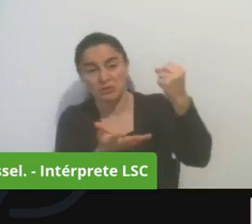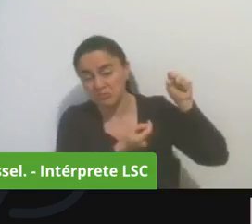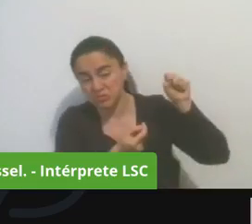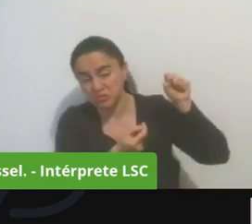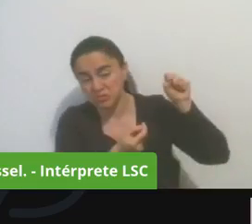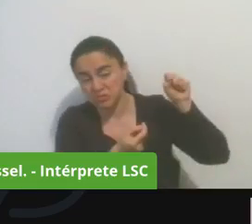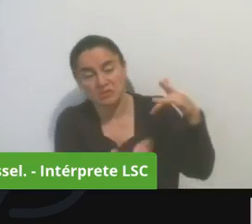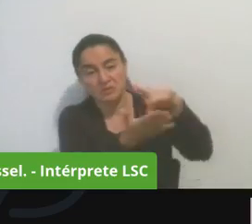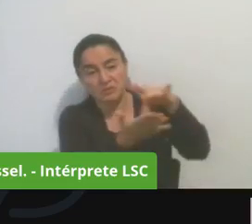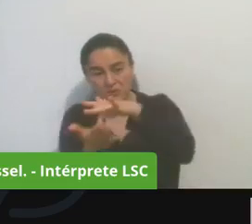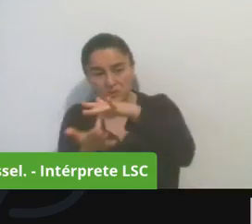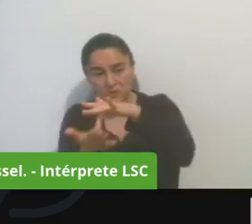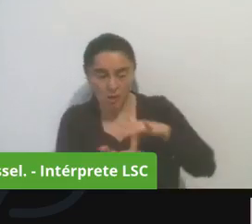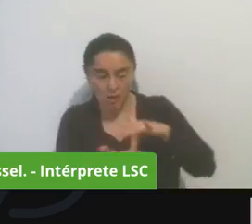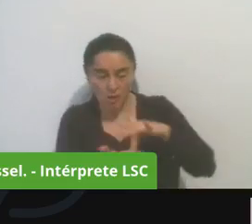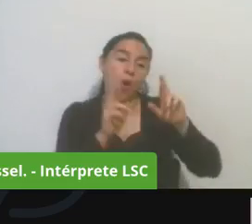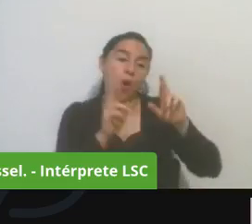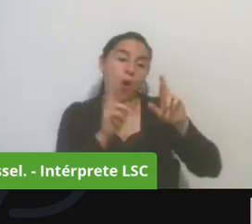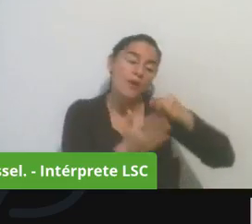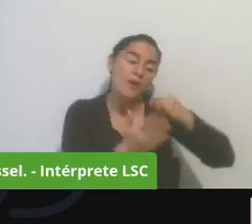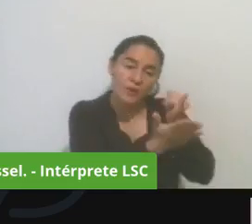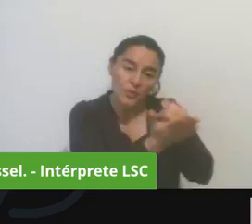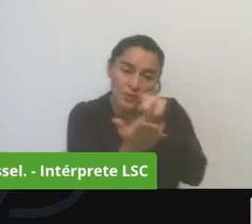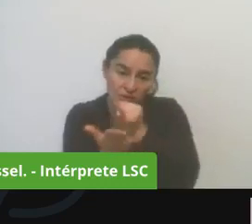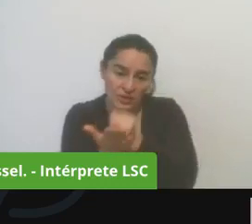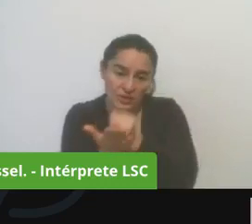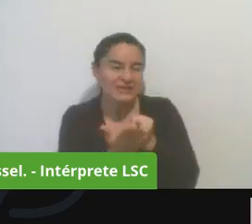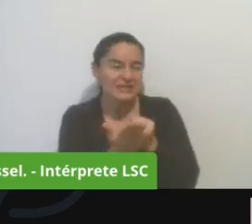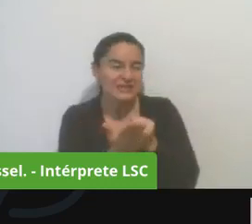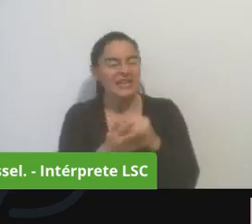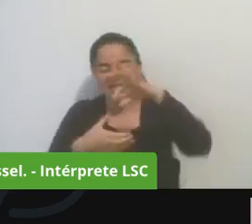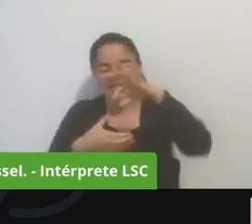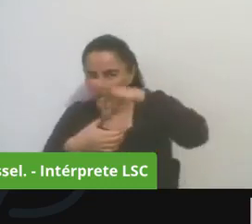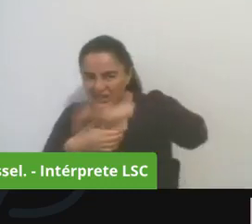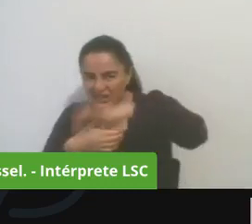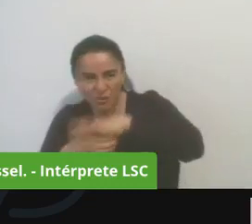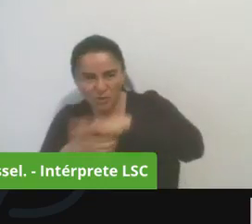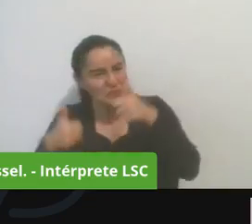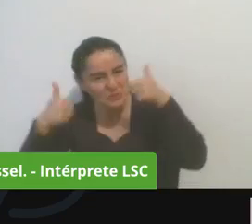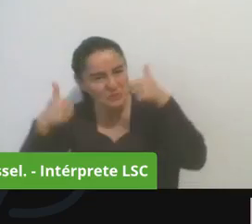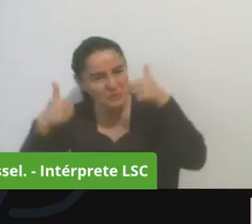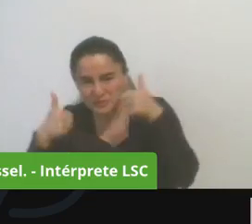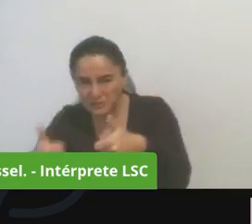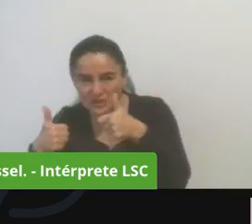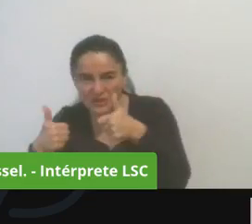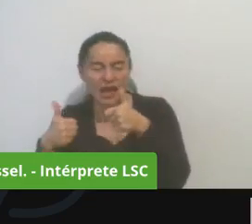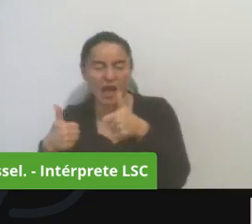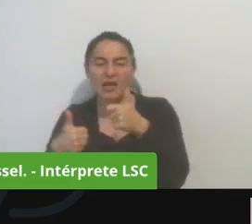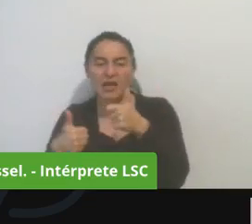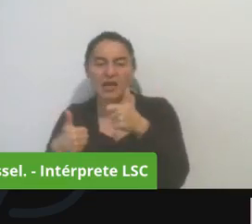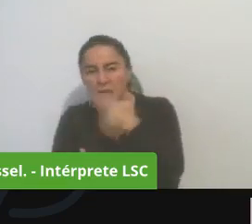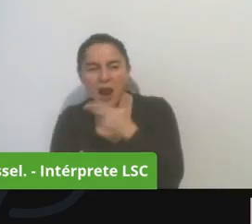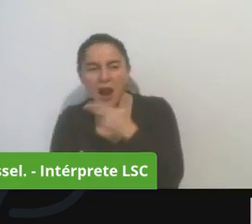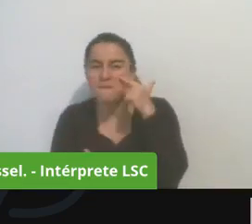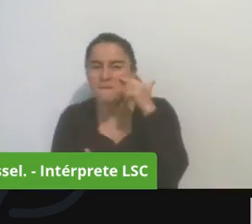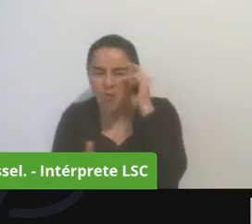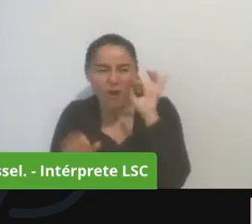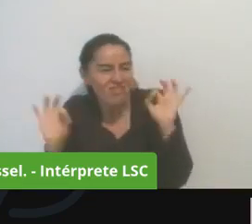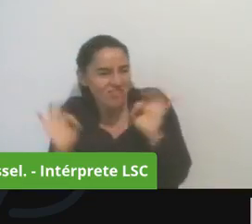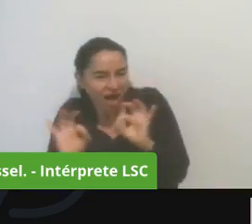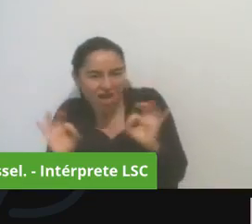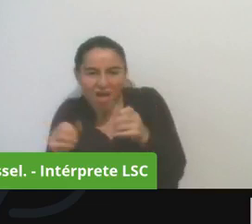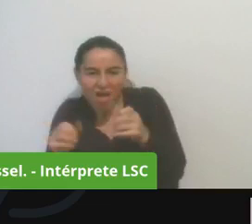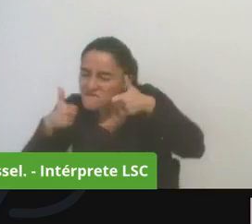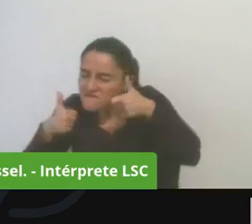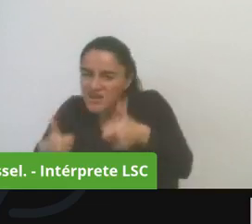comunal unas elecciones las más transparentes las más votadas con mayor participación de mujeres de jóvenes de ambientalistas de todo el